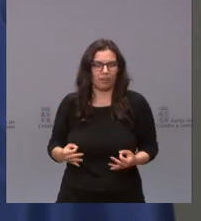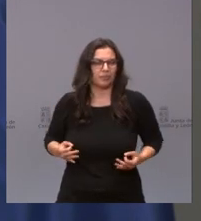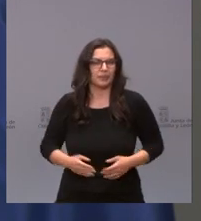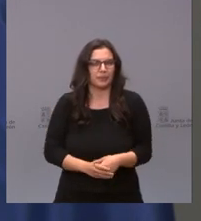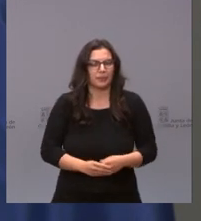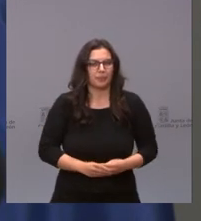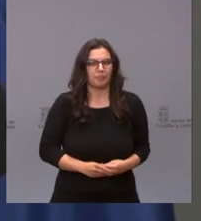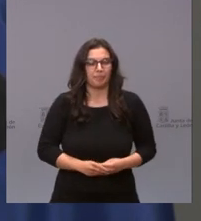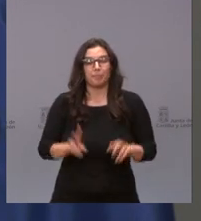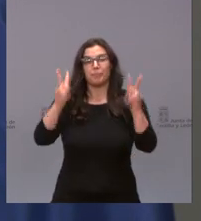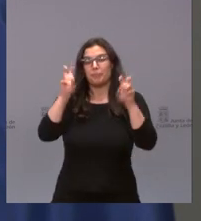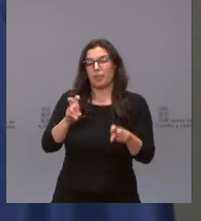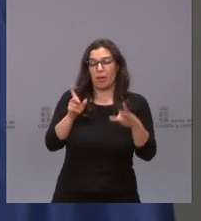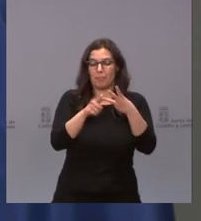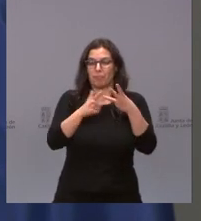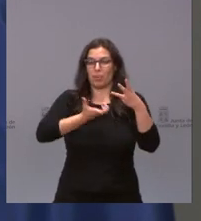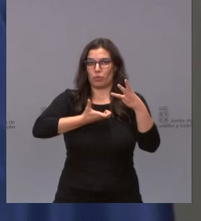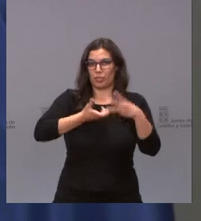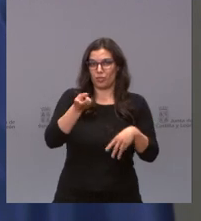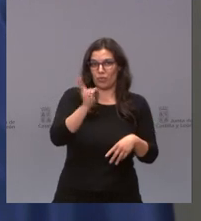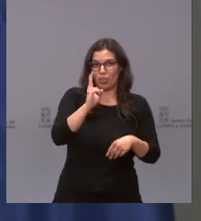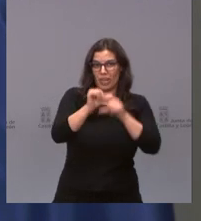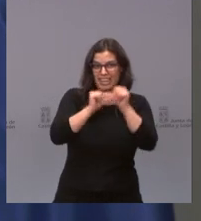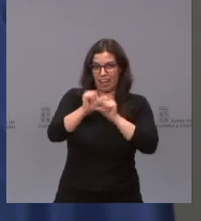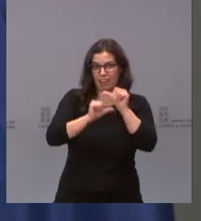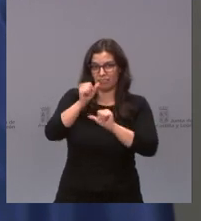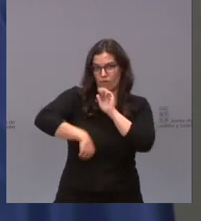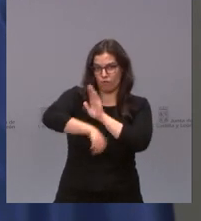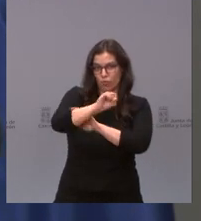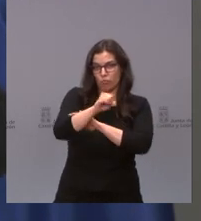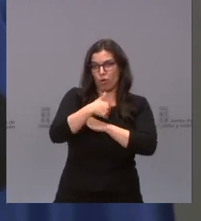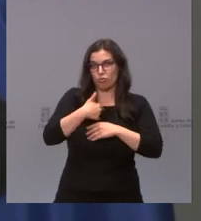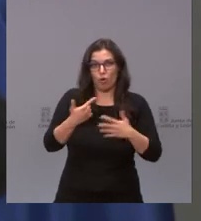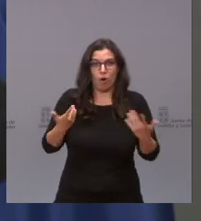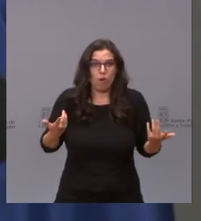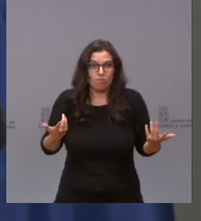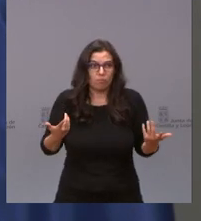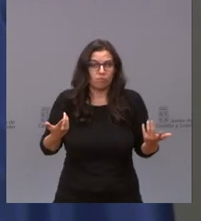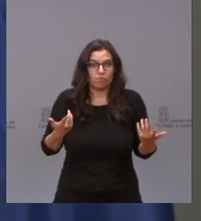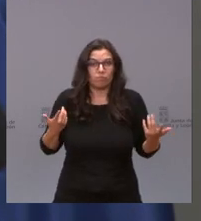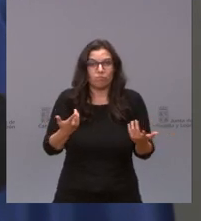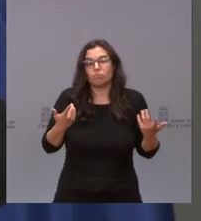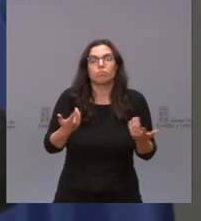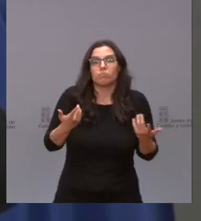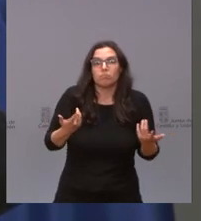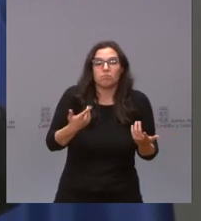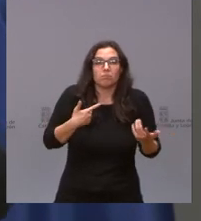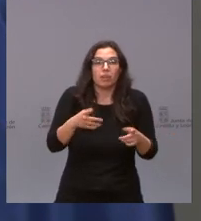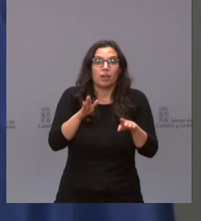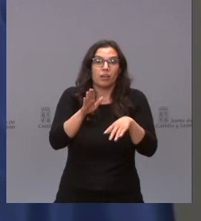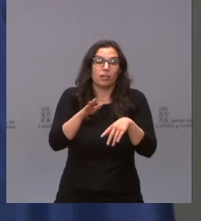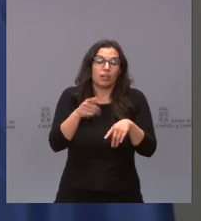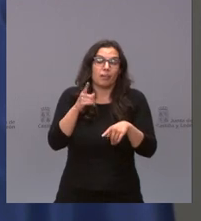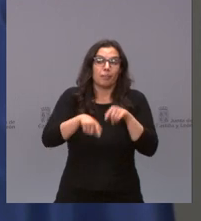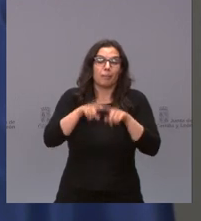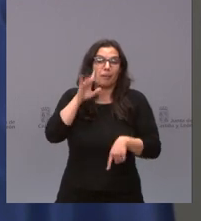Sobre el Ayuntamiento de Valladolid dice la Liga, yo es que no sigo el larguero porque para seguir al alcalde de Valladolid hay que seguir el